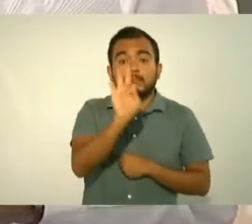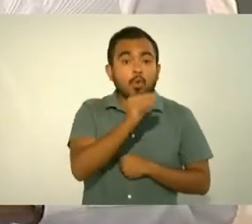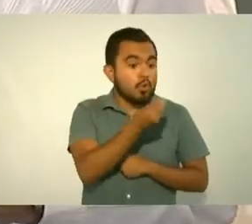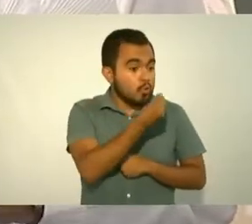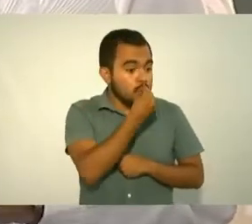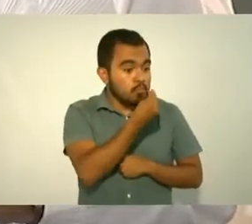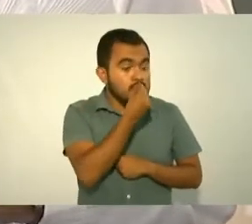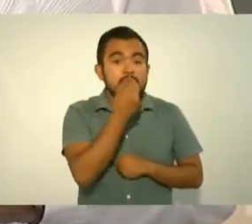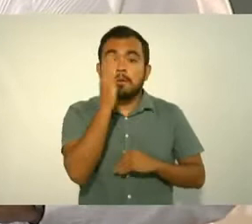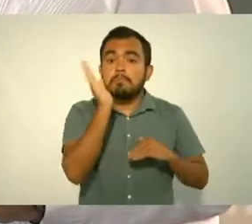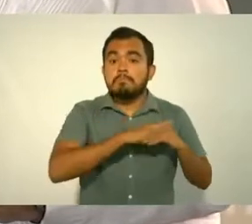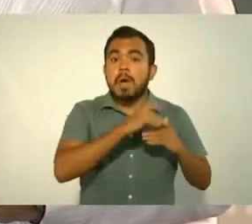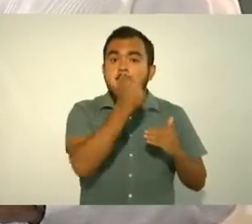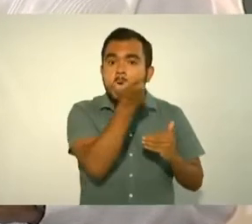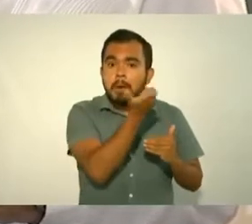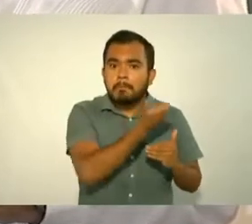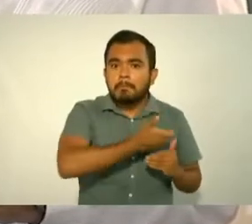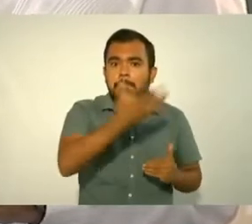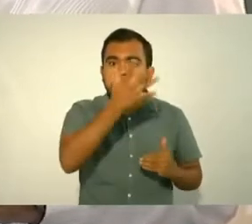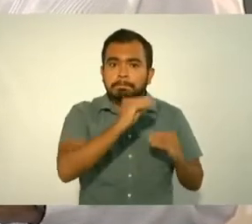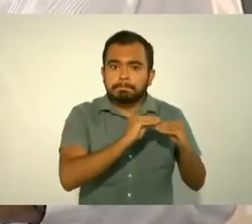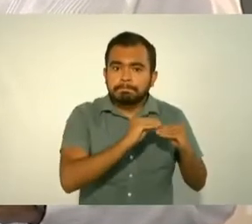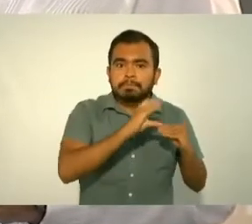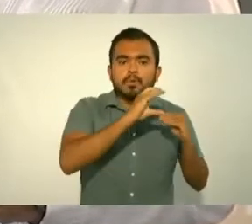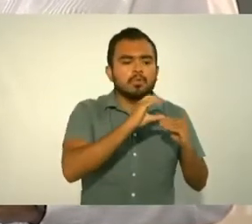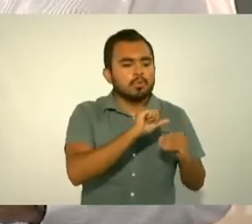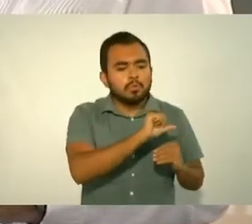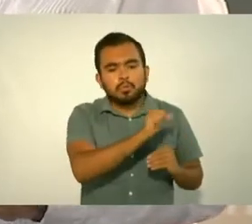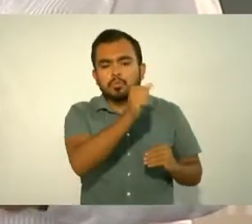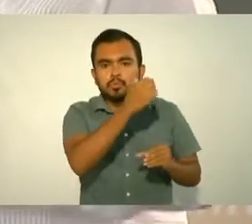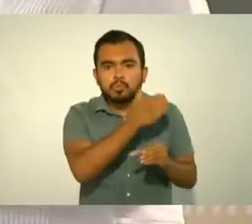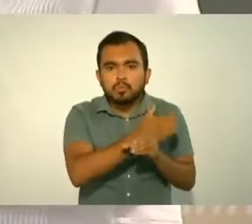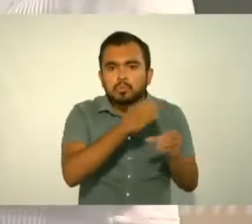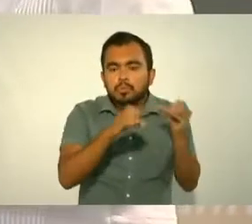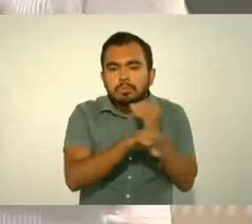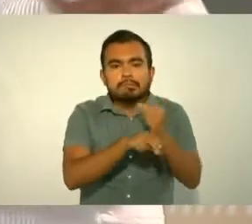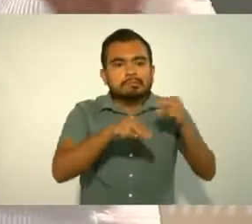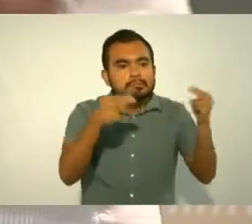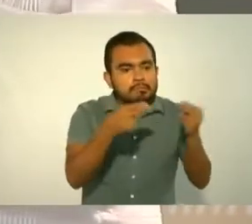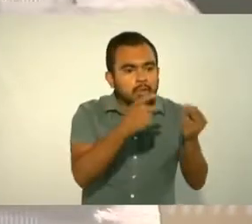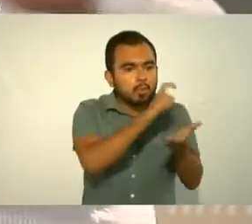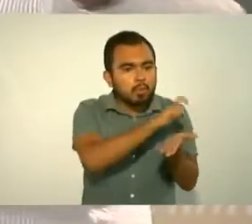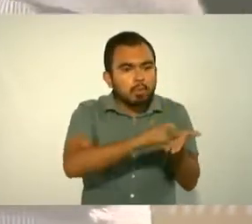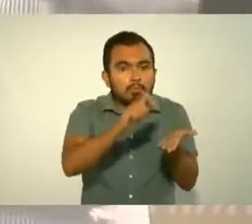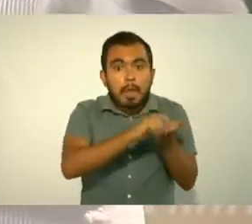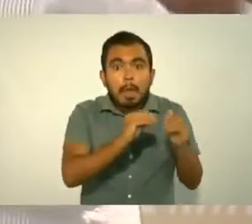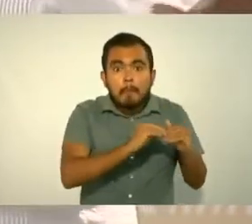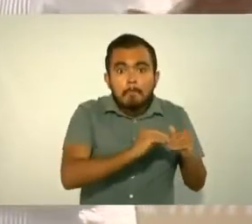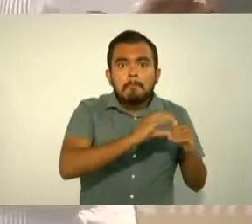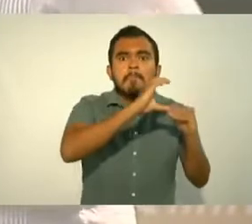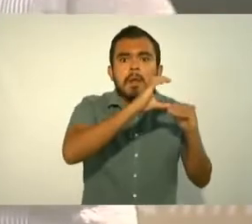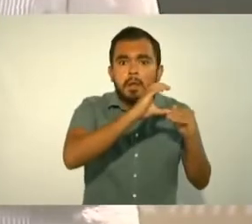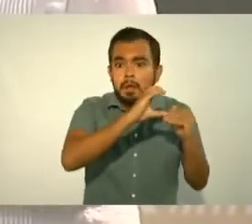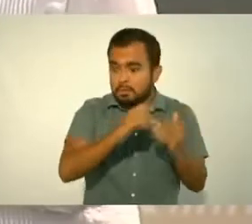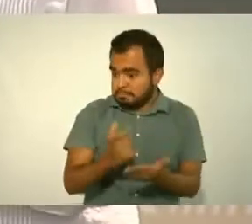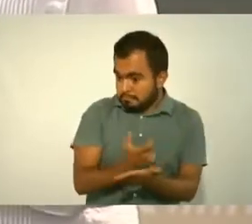y de otros bienes, no sirve de nada